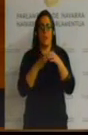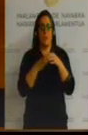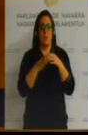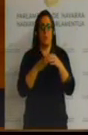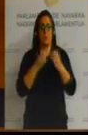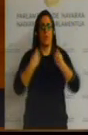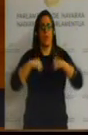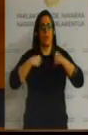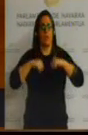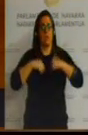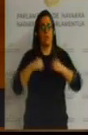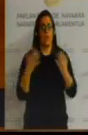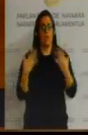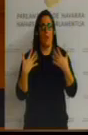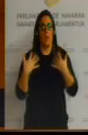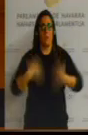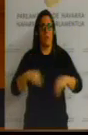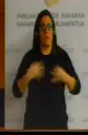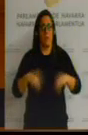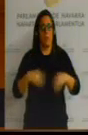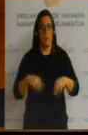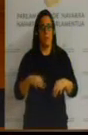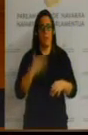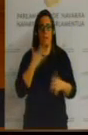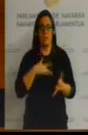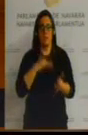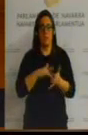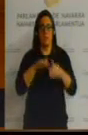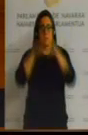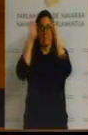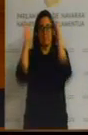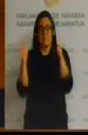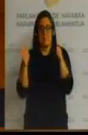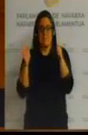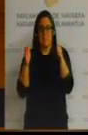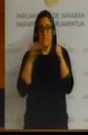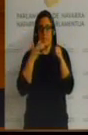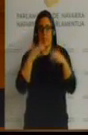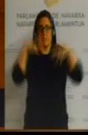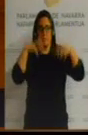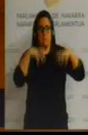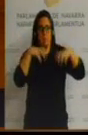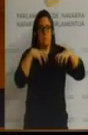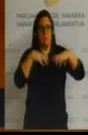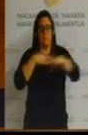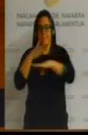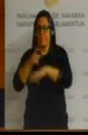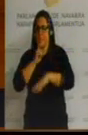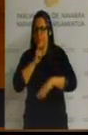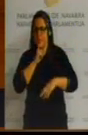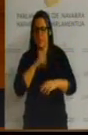entrenan al aire libre puedan trasladar su actividad a un pabellón cubierto cuando las inclemencias del tiempo lo exigen.